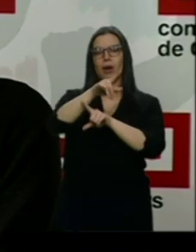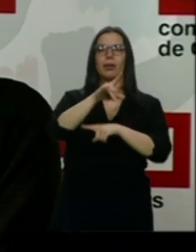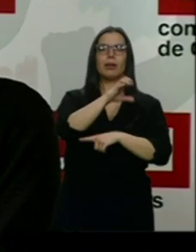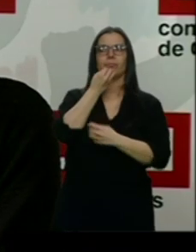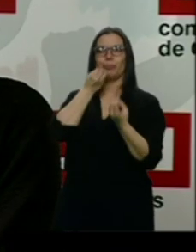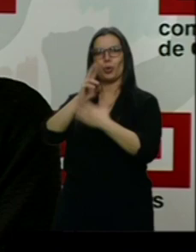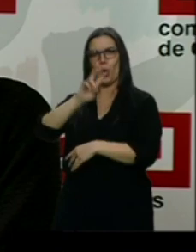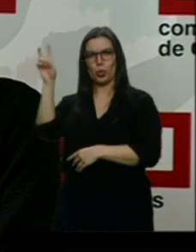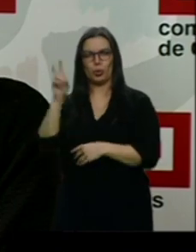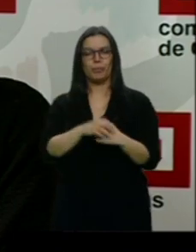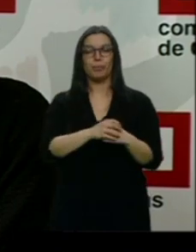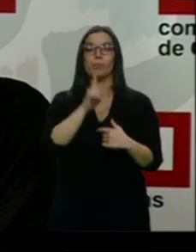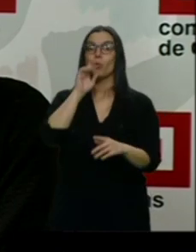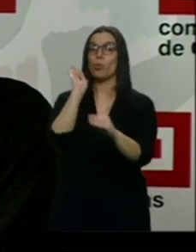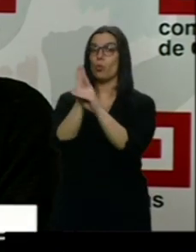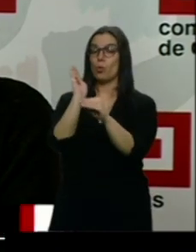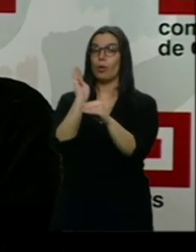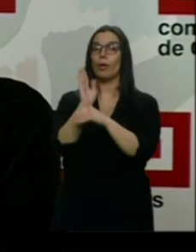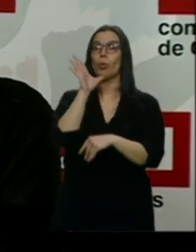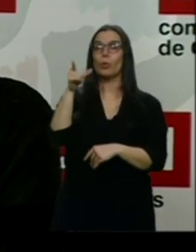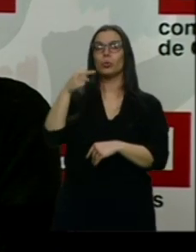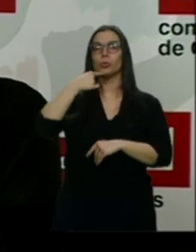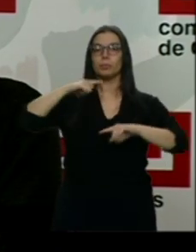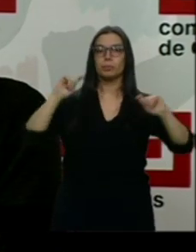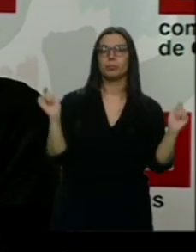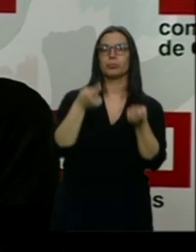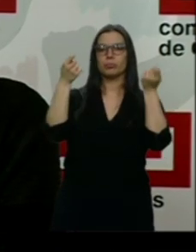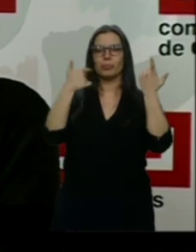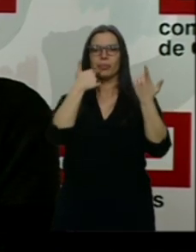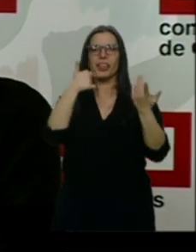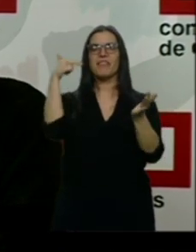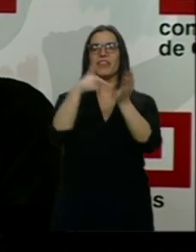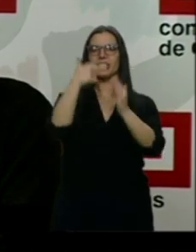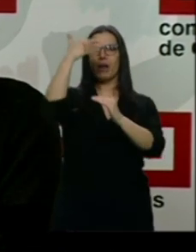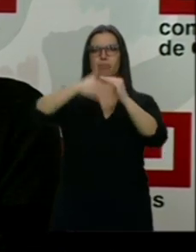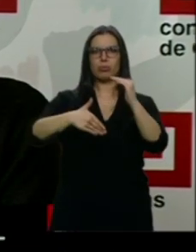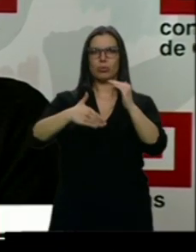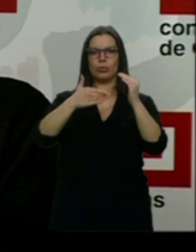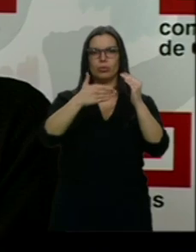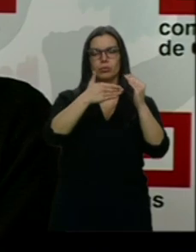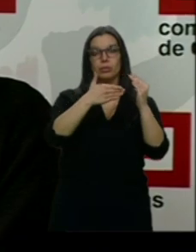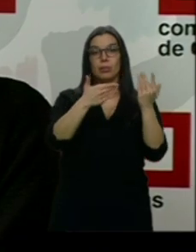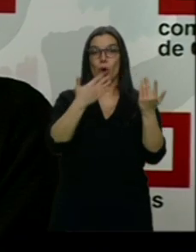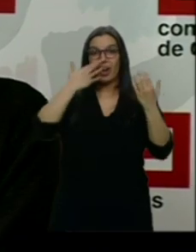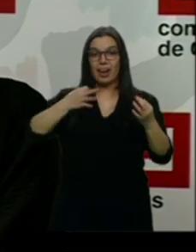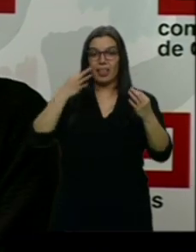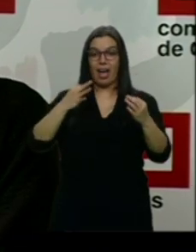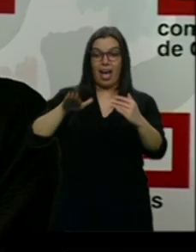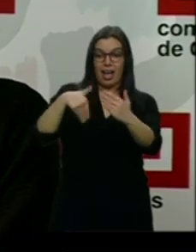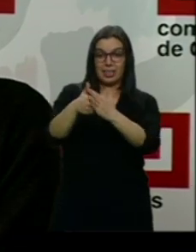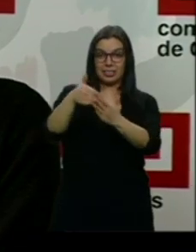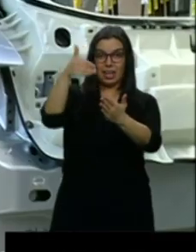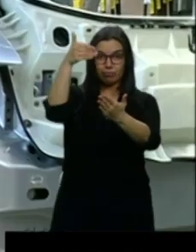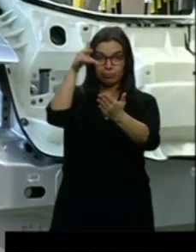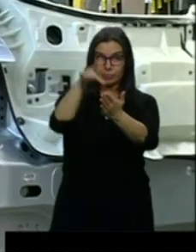Cuidado con anuncios que sitúen fechas cuando lo que toca son actuaciones